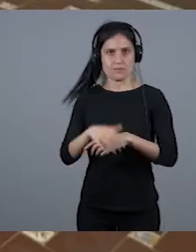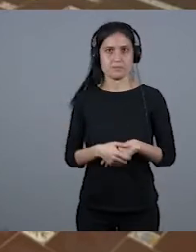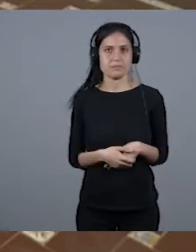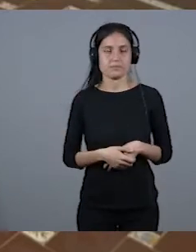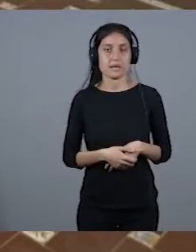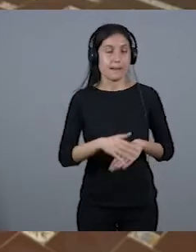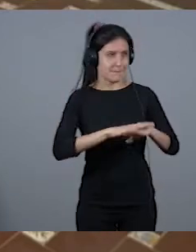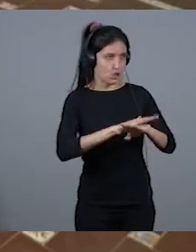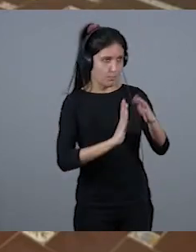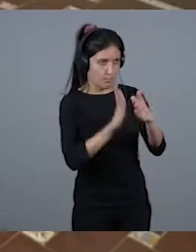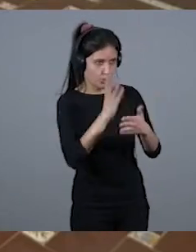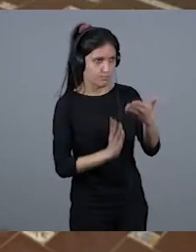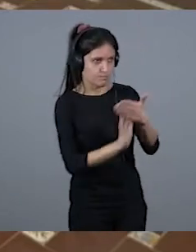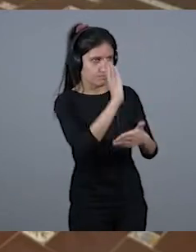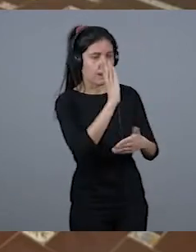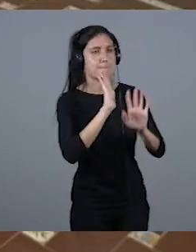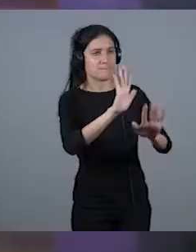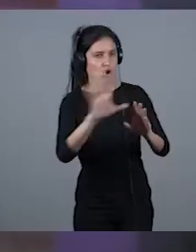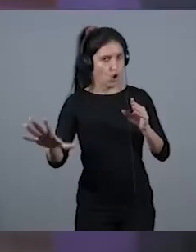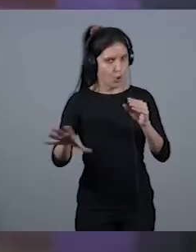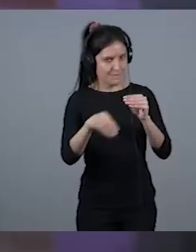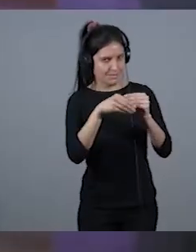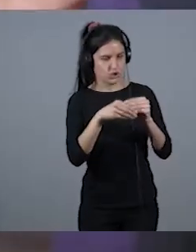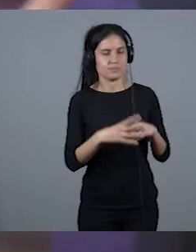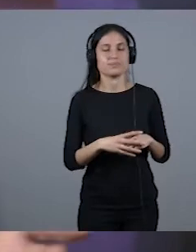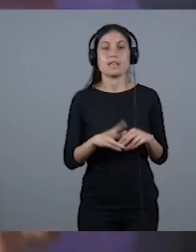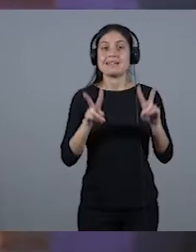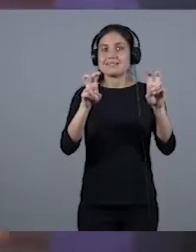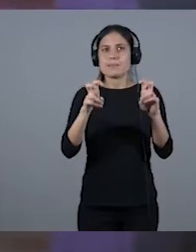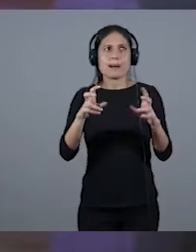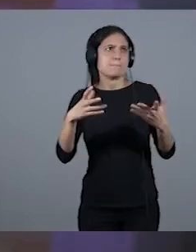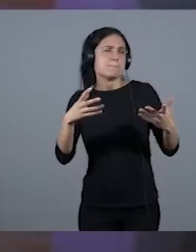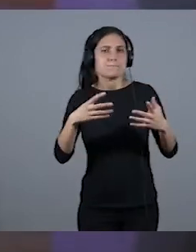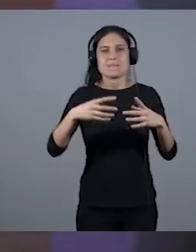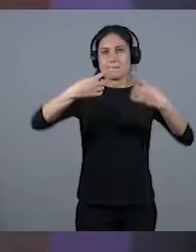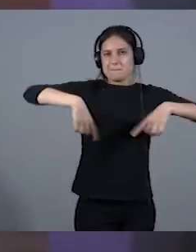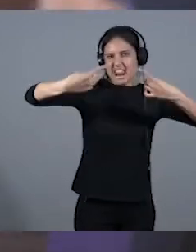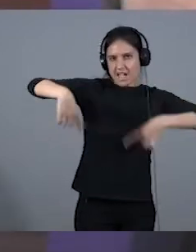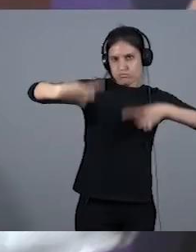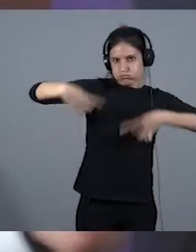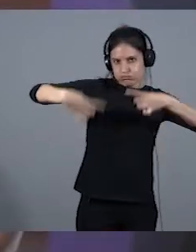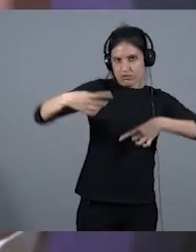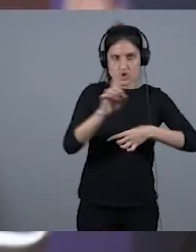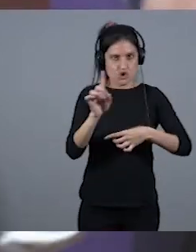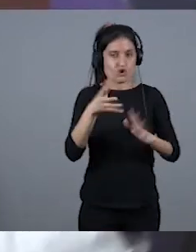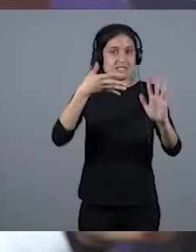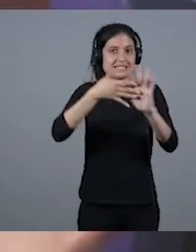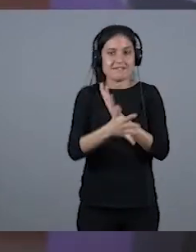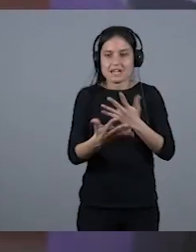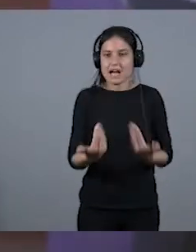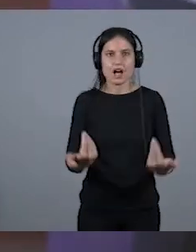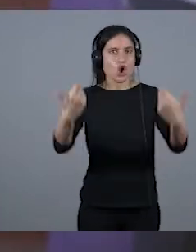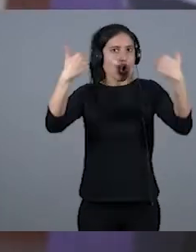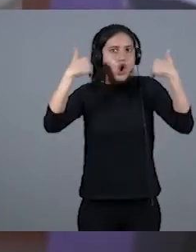complemento lo que dice Chicha, no es una cuestión al final de pelear, es una cuestión de corresponsabilidad, de compartir.